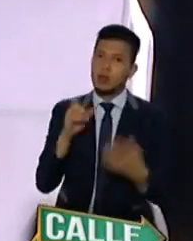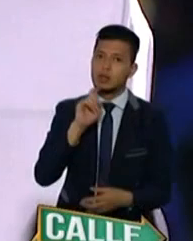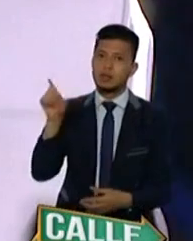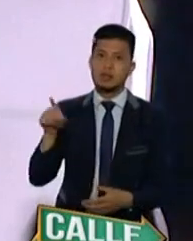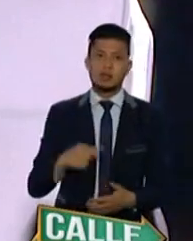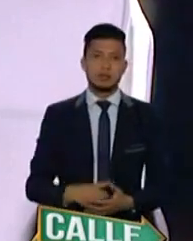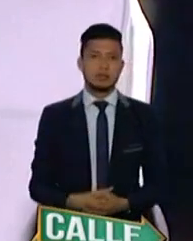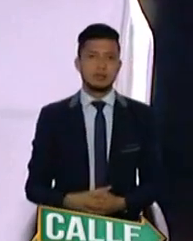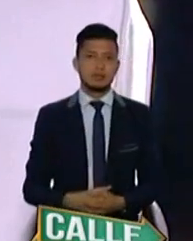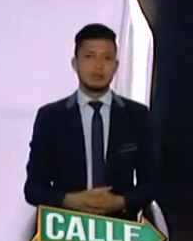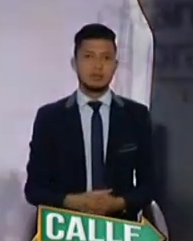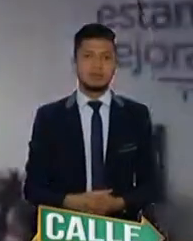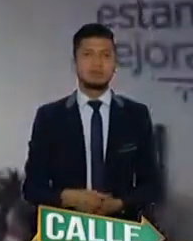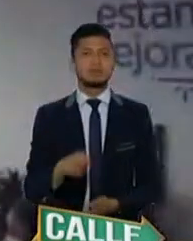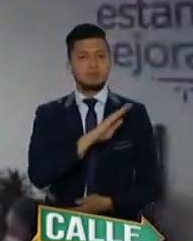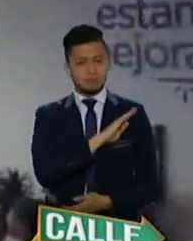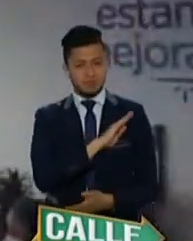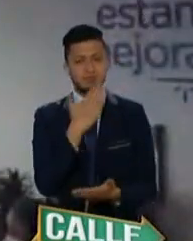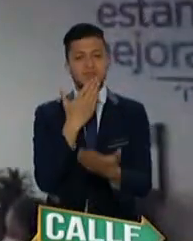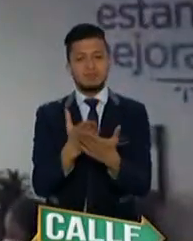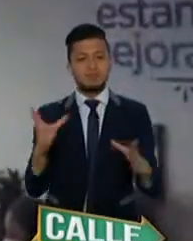Señor alcaldesa, muy buenas noches.